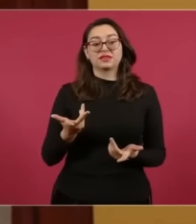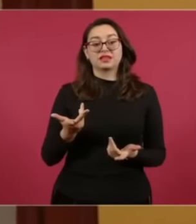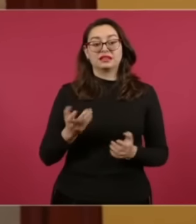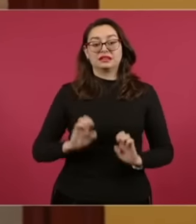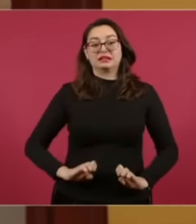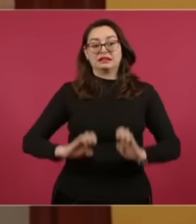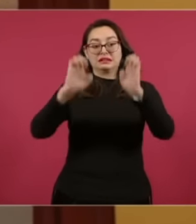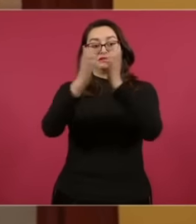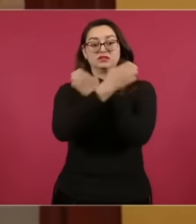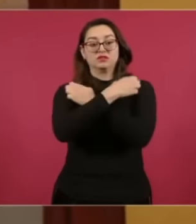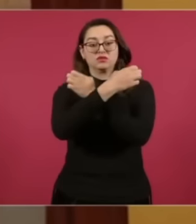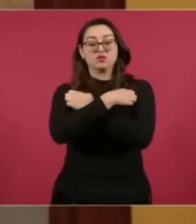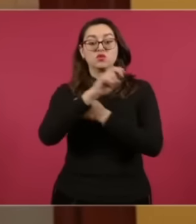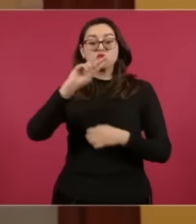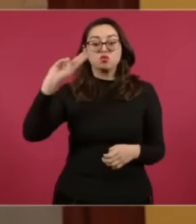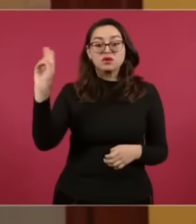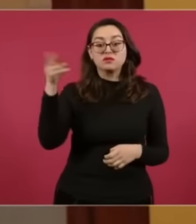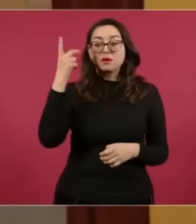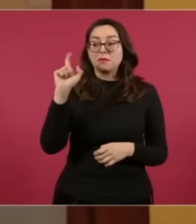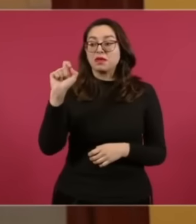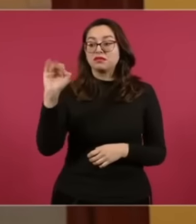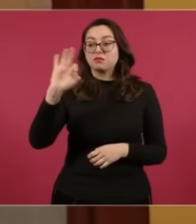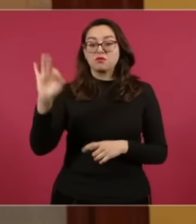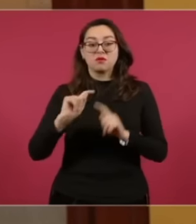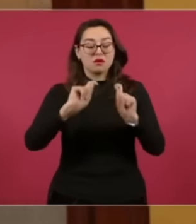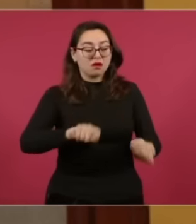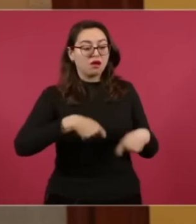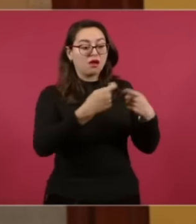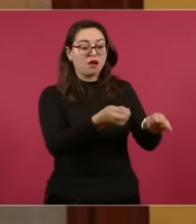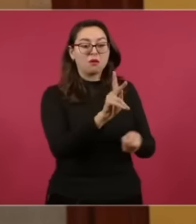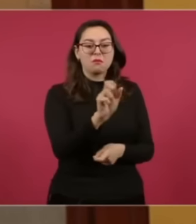No son Autónomas También Las Universidades